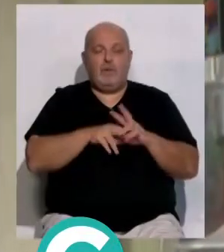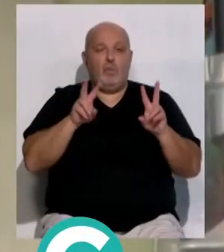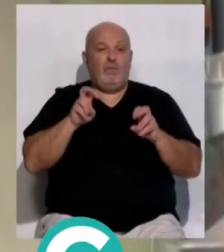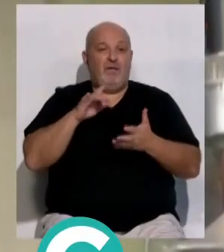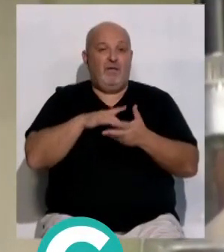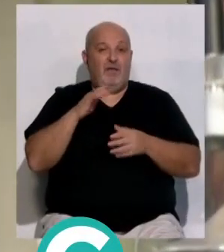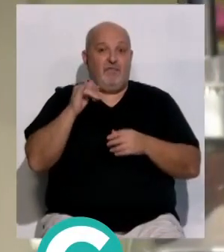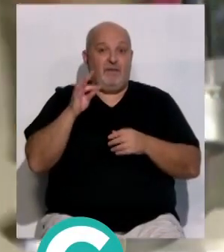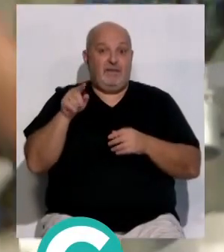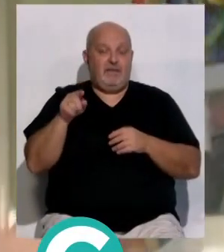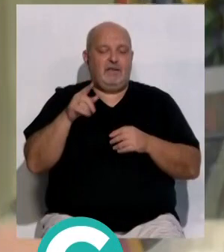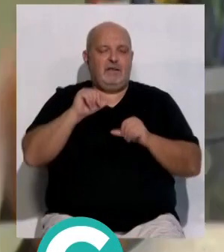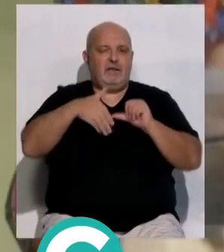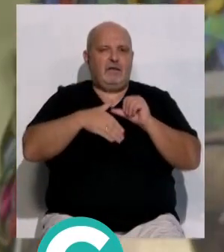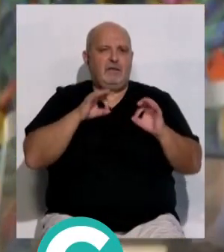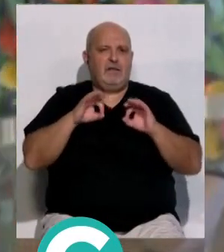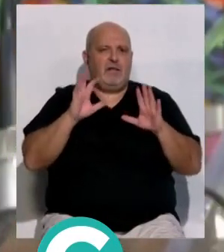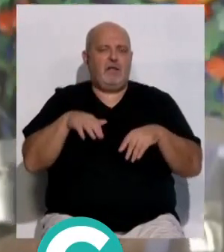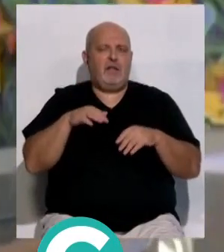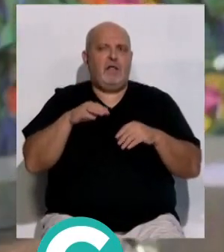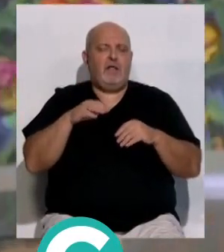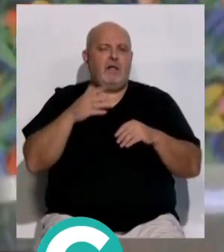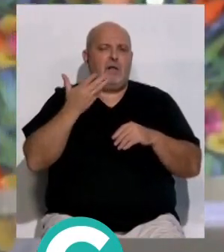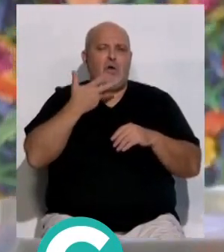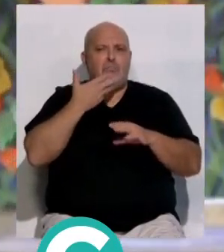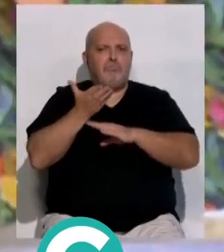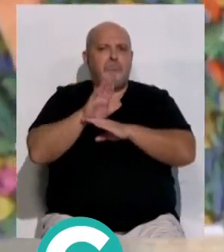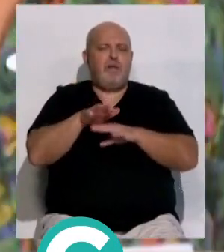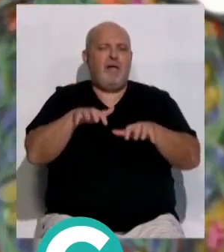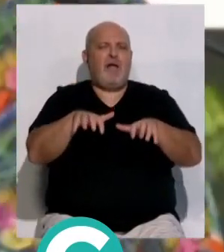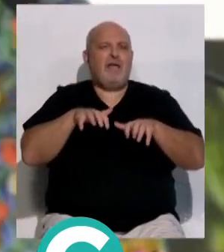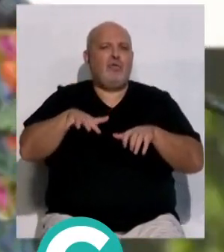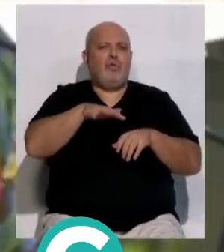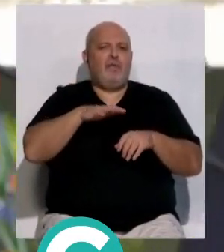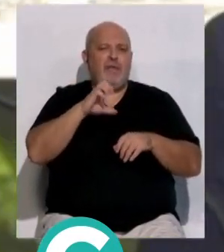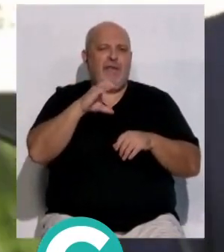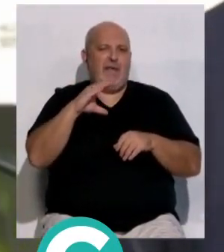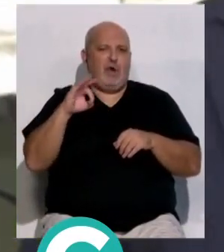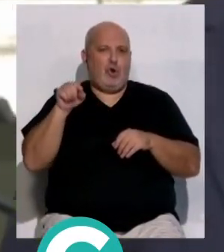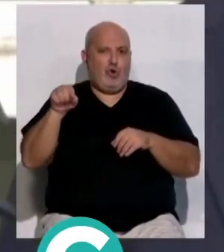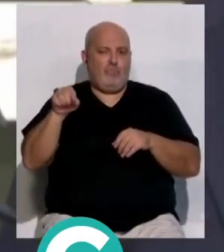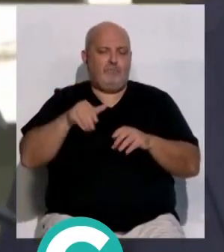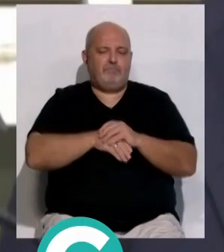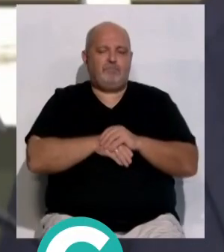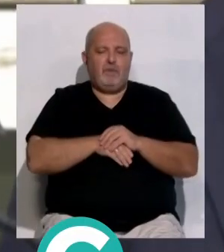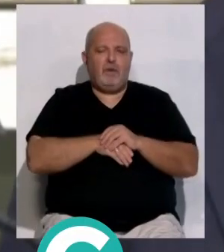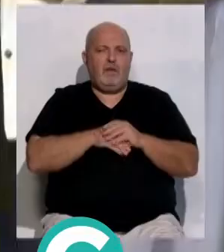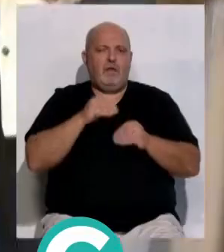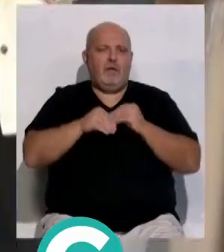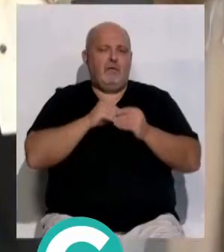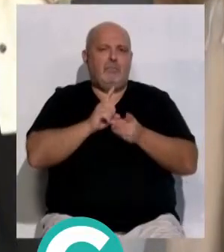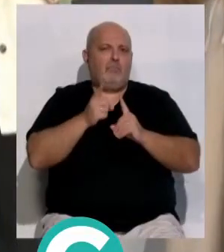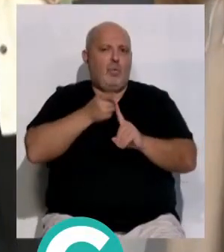edición del Festival Iberoamericano de Teatro de Cádiz se daba a conocer en un acto celebrado en el espacio de creación contemporánea que se ha